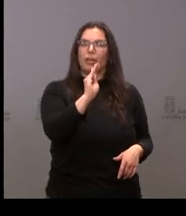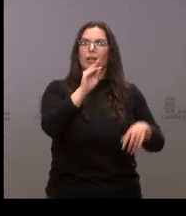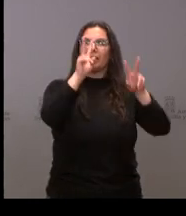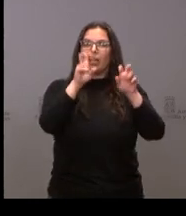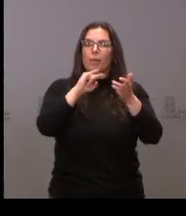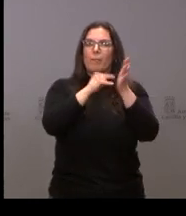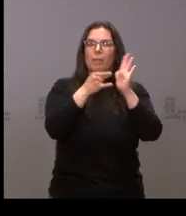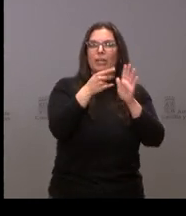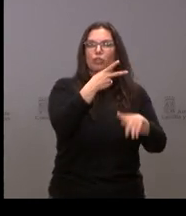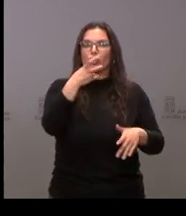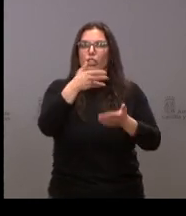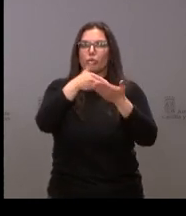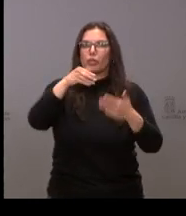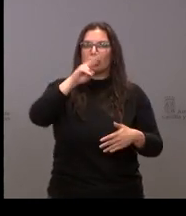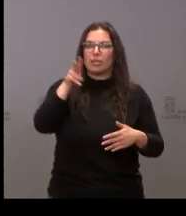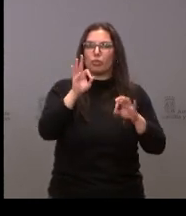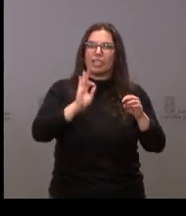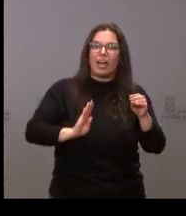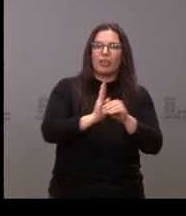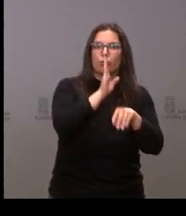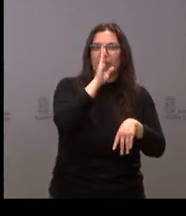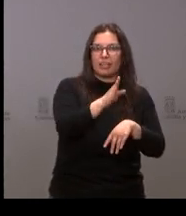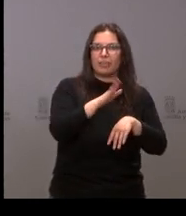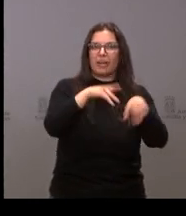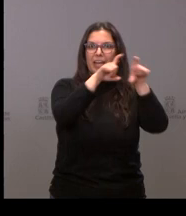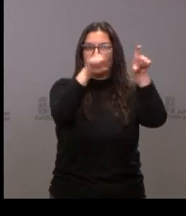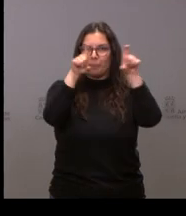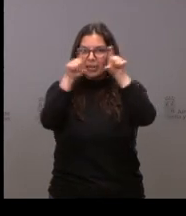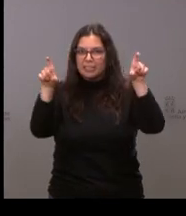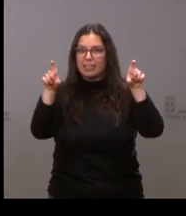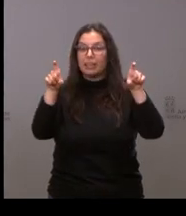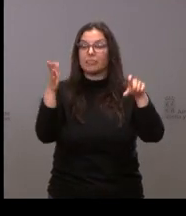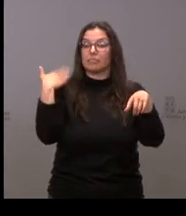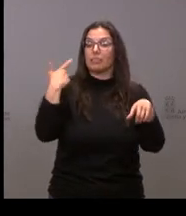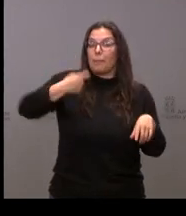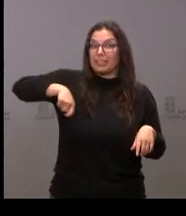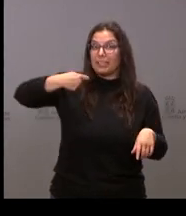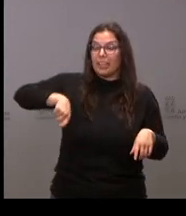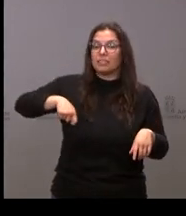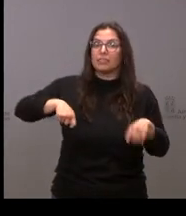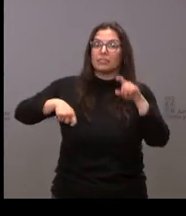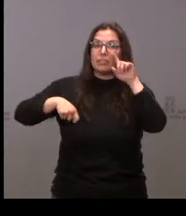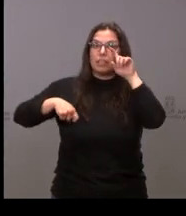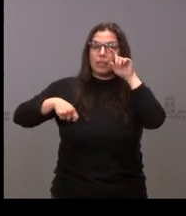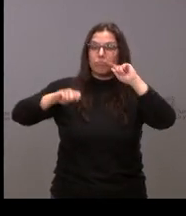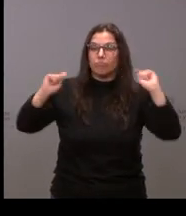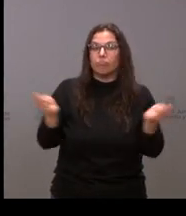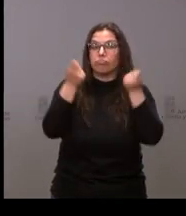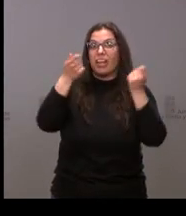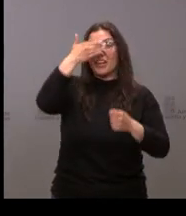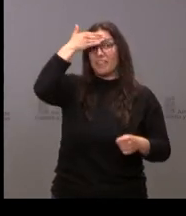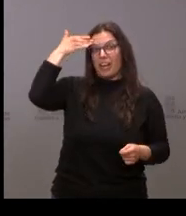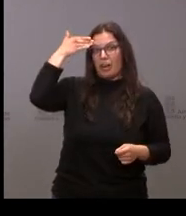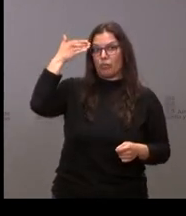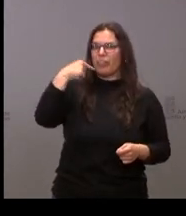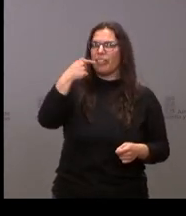millones de euros de ayudas directas a las empresas que el presidente el pasado verano aquí en la